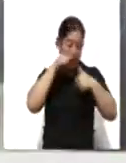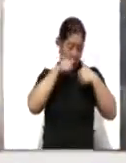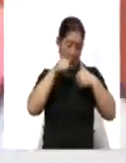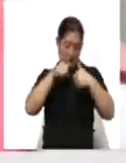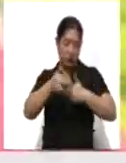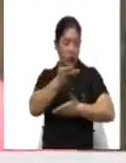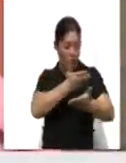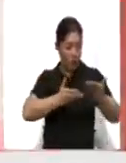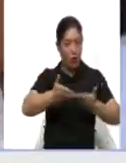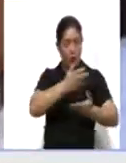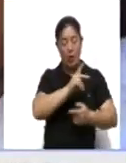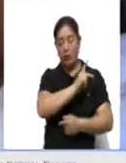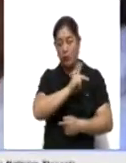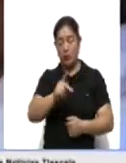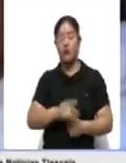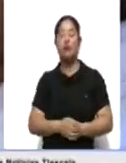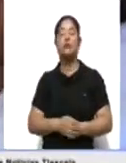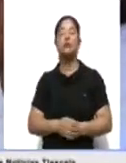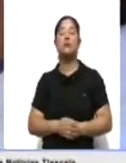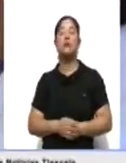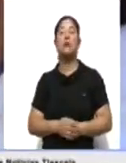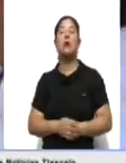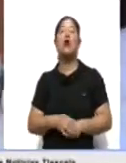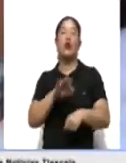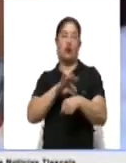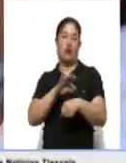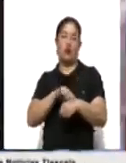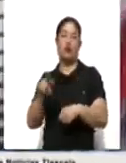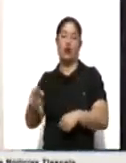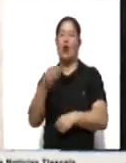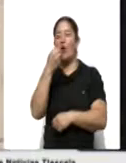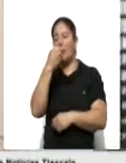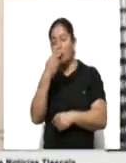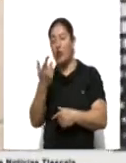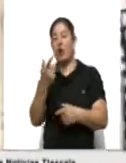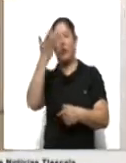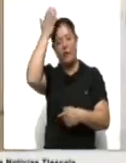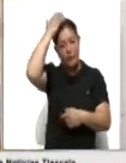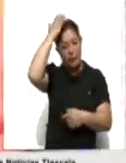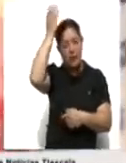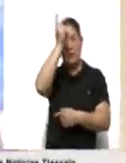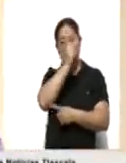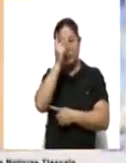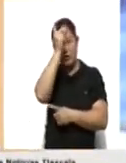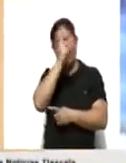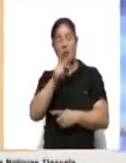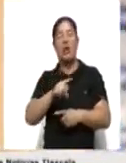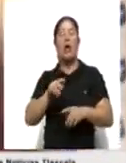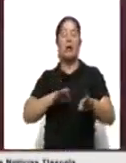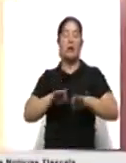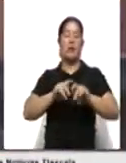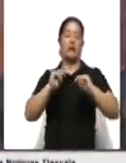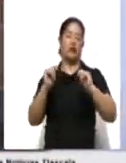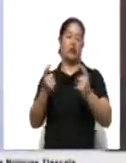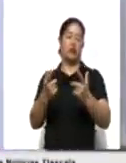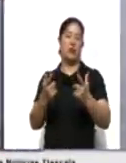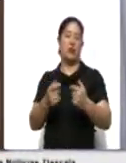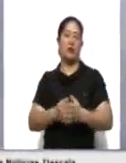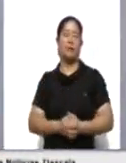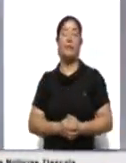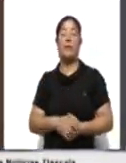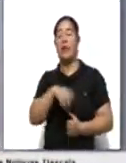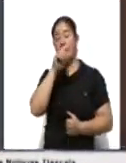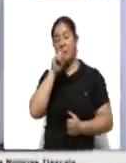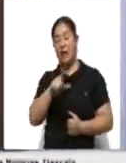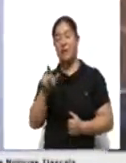multidisciplinaria a través de servicios médicos, de nutrición, enfermería, psicología y trabajo social. Asimismo,